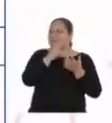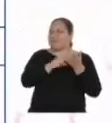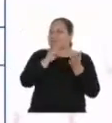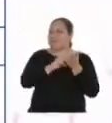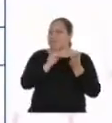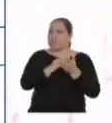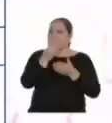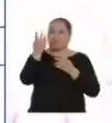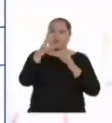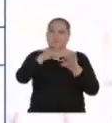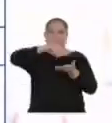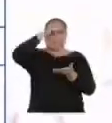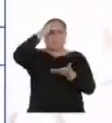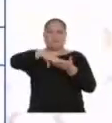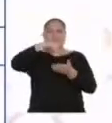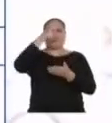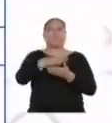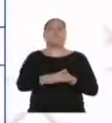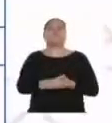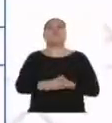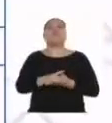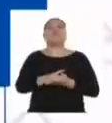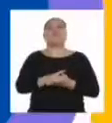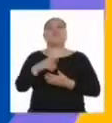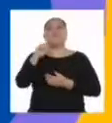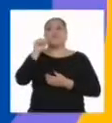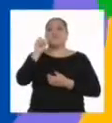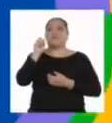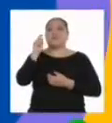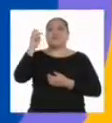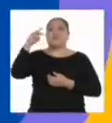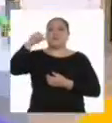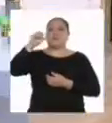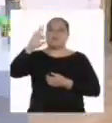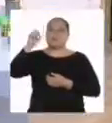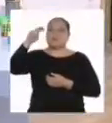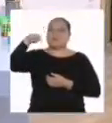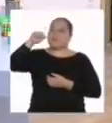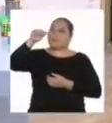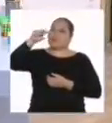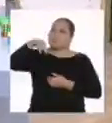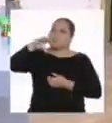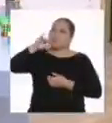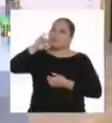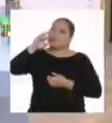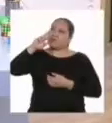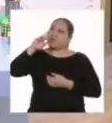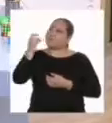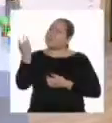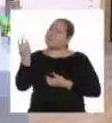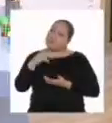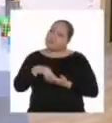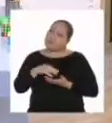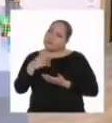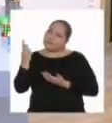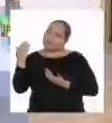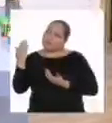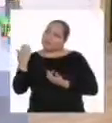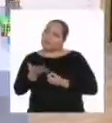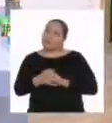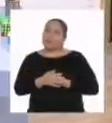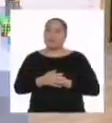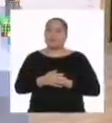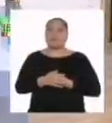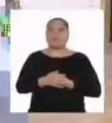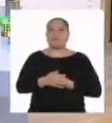más sobre lo que aprendimos del sistema financiero. Profesora, me gustaría saber un poco más acerca del sistema